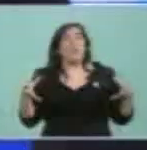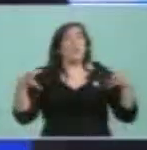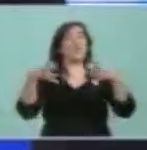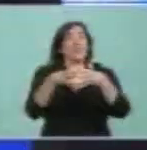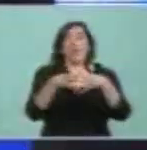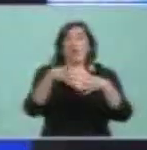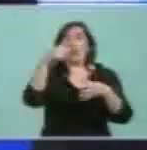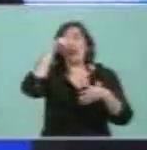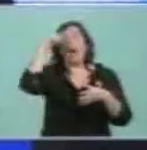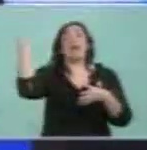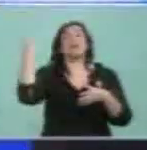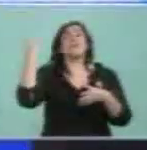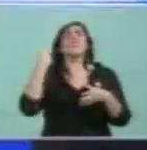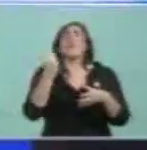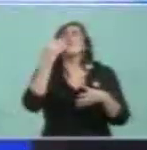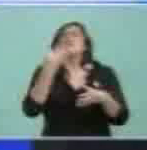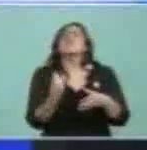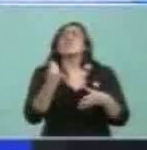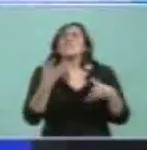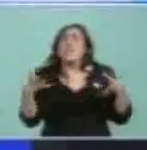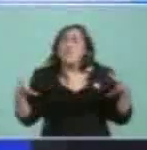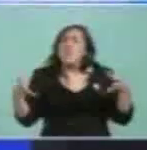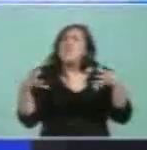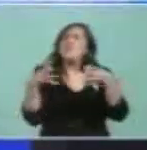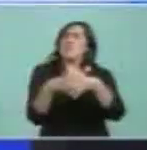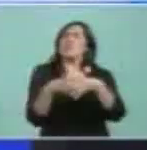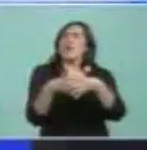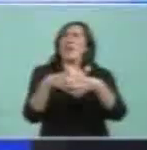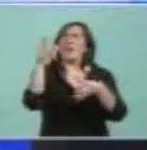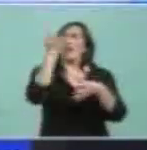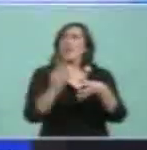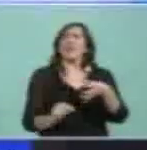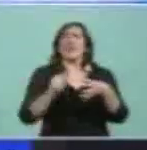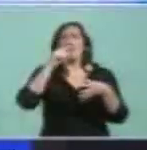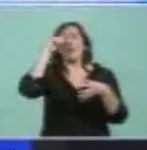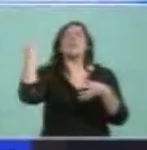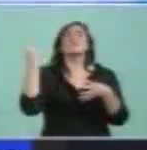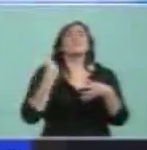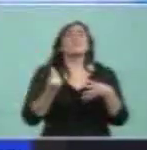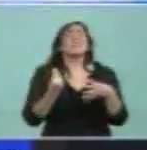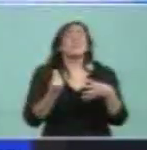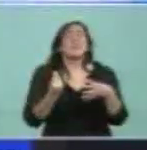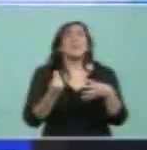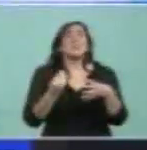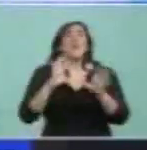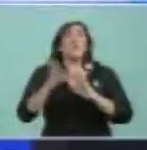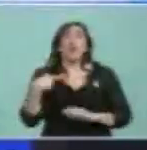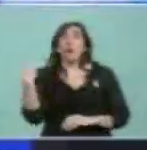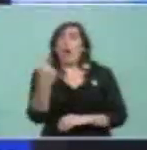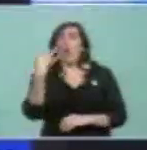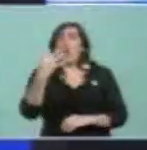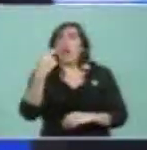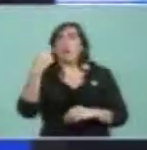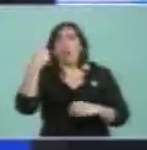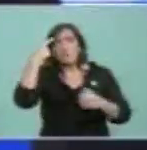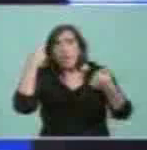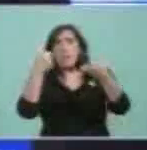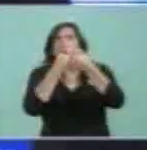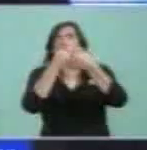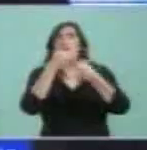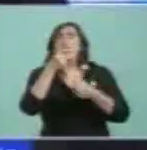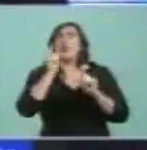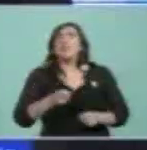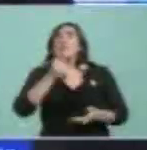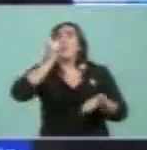entendida no como el estar de acuerdo va a ser lo que quiere el gobierno, sino